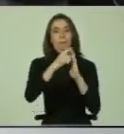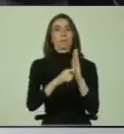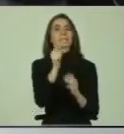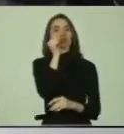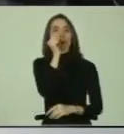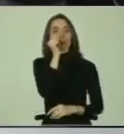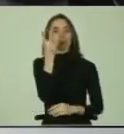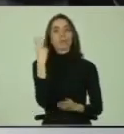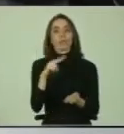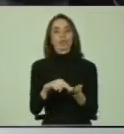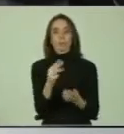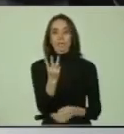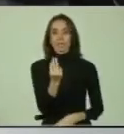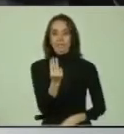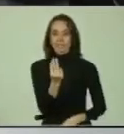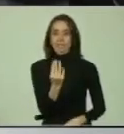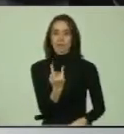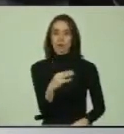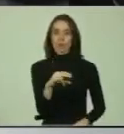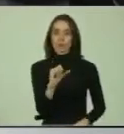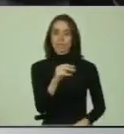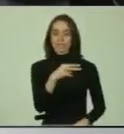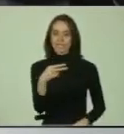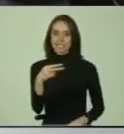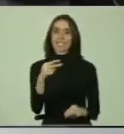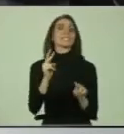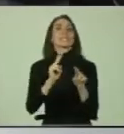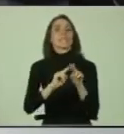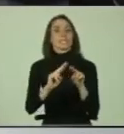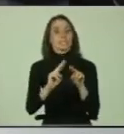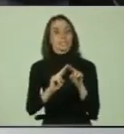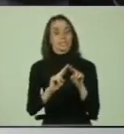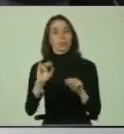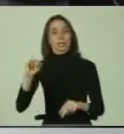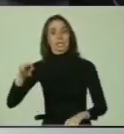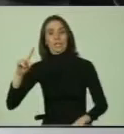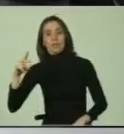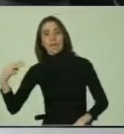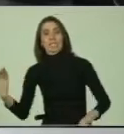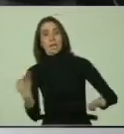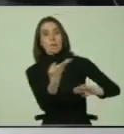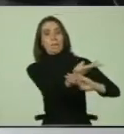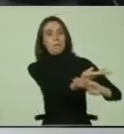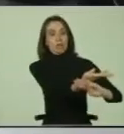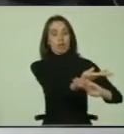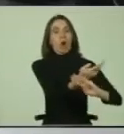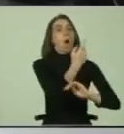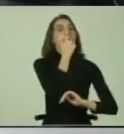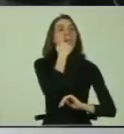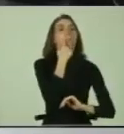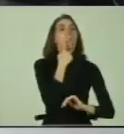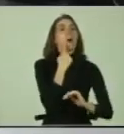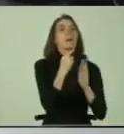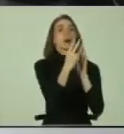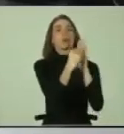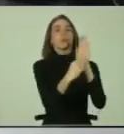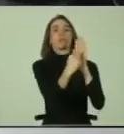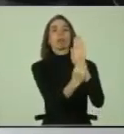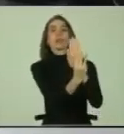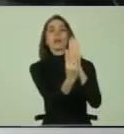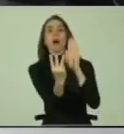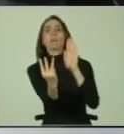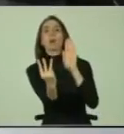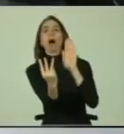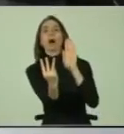octubre de 2013, UNSICH desarrolló a solicitud del INDH un ejercicio de navegación por la